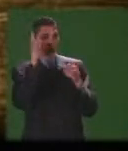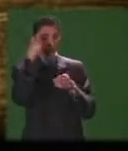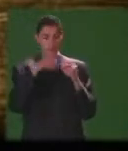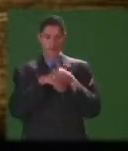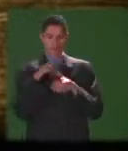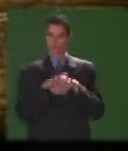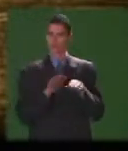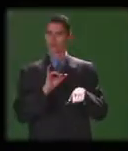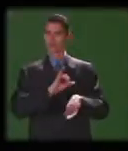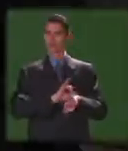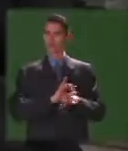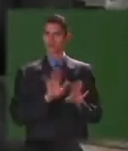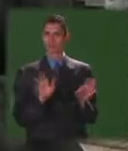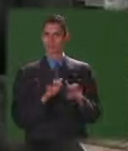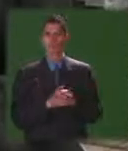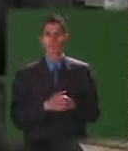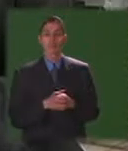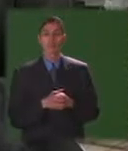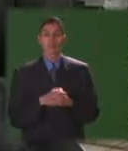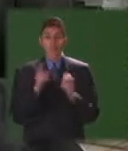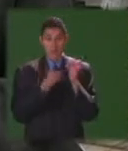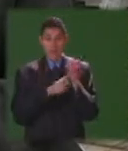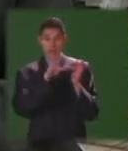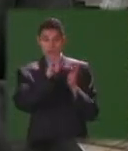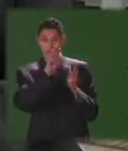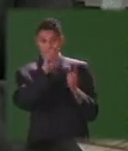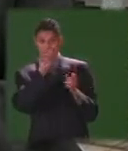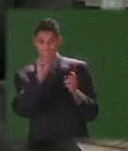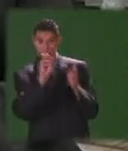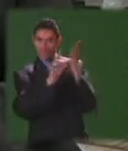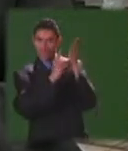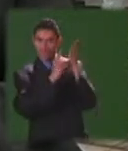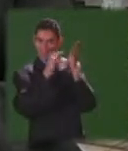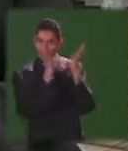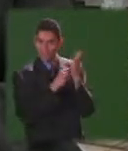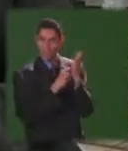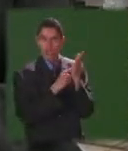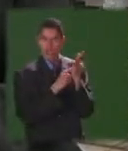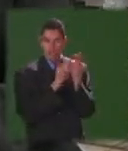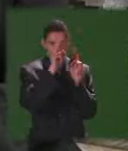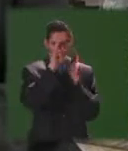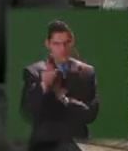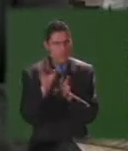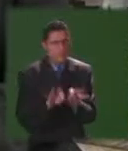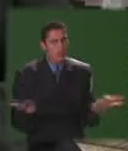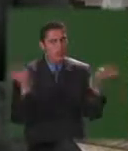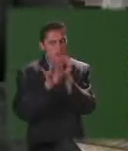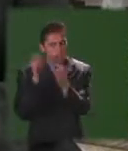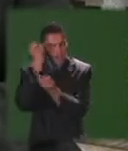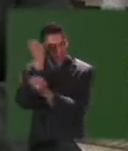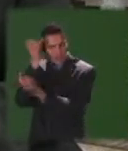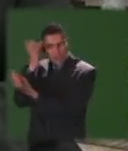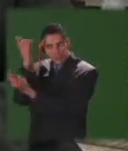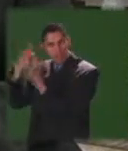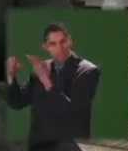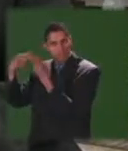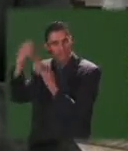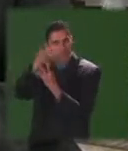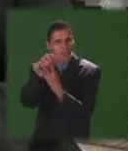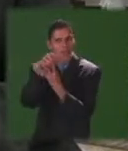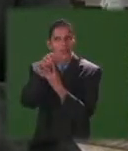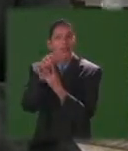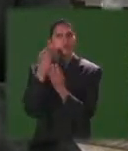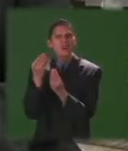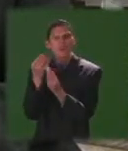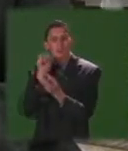religiosa entonces el decreto orgánico de 1870 le va a dar mucha importancia digamos a estas tentativas de